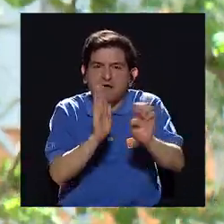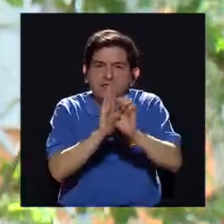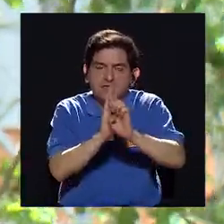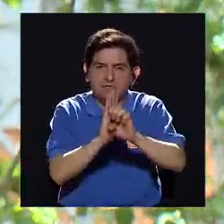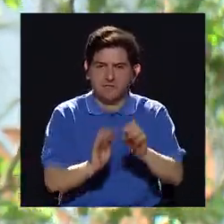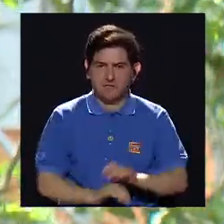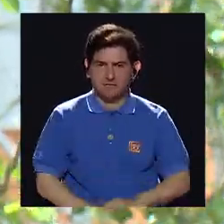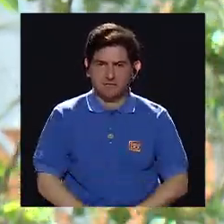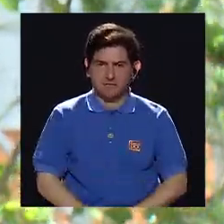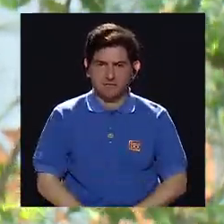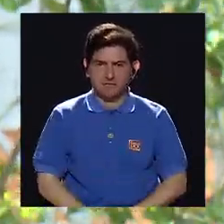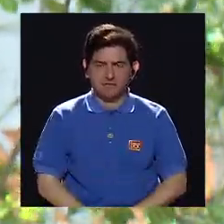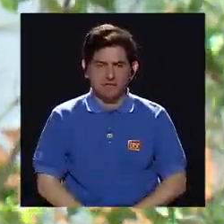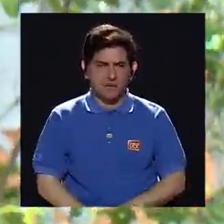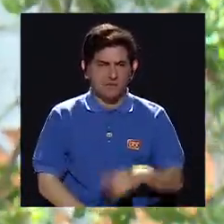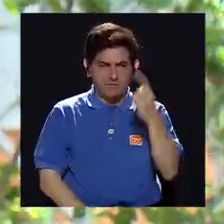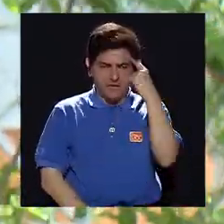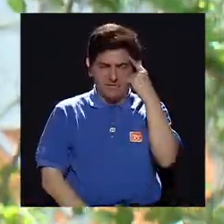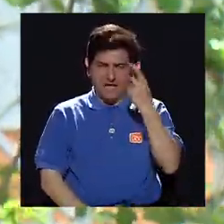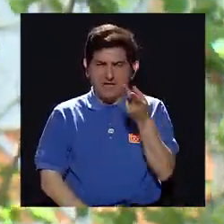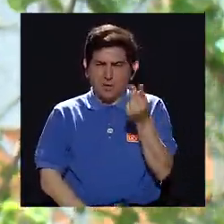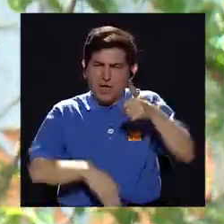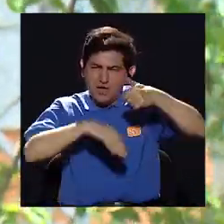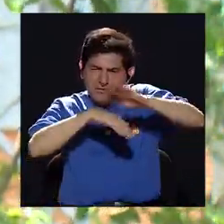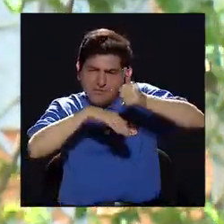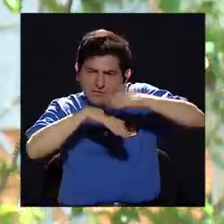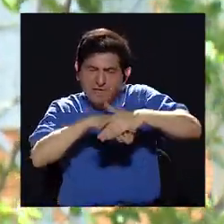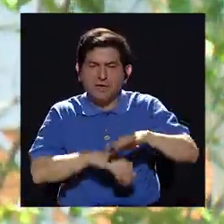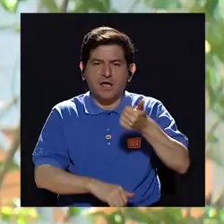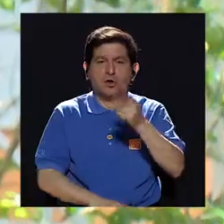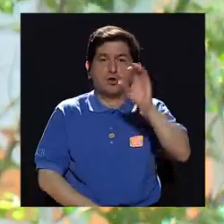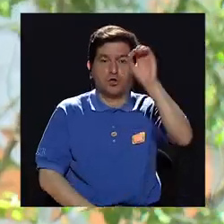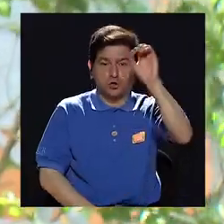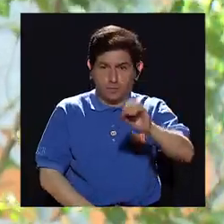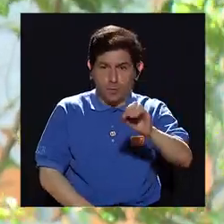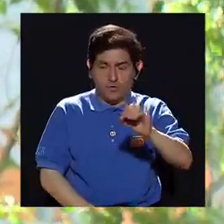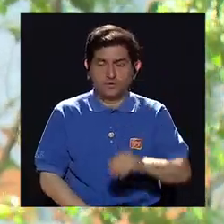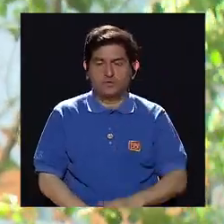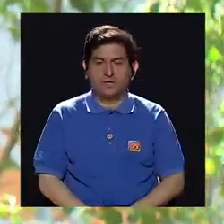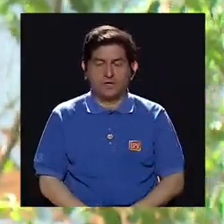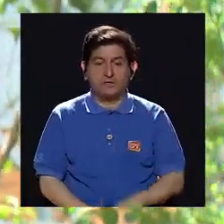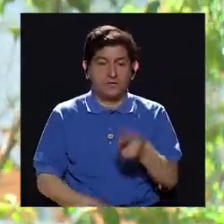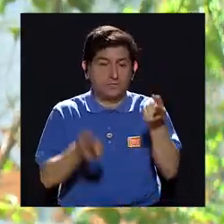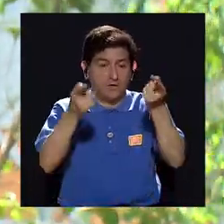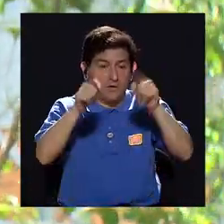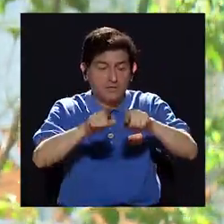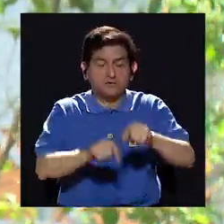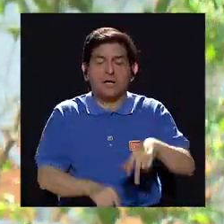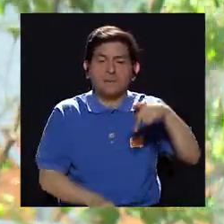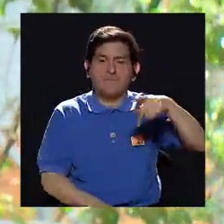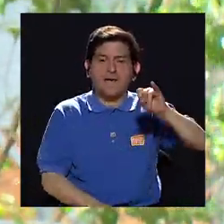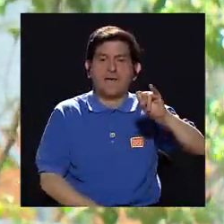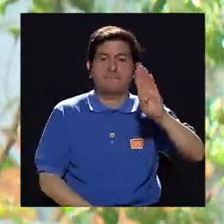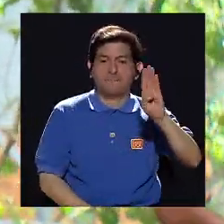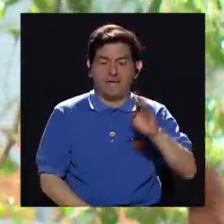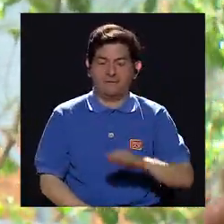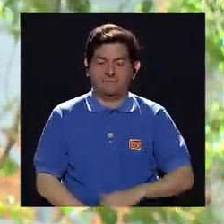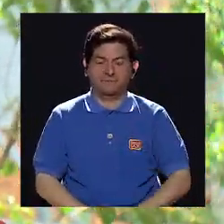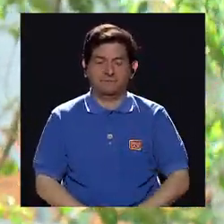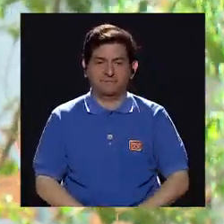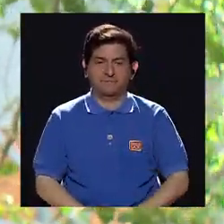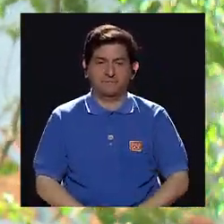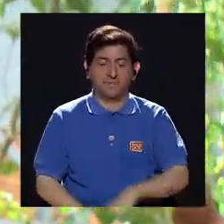por ejemplo, en términos de remesas, por ejemplo, el 12% del Producto Interno Bruto